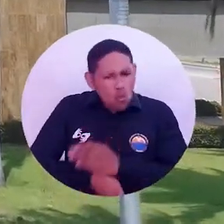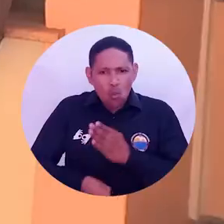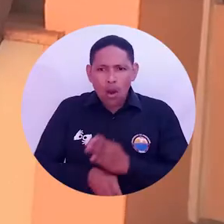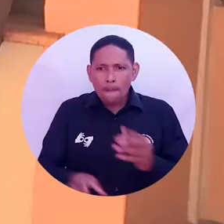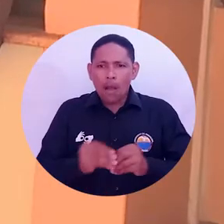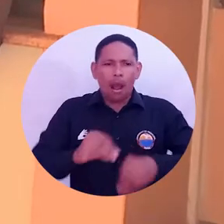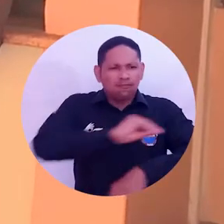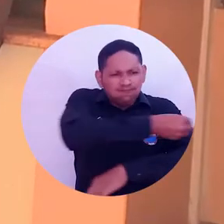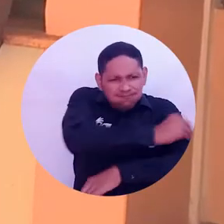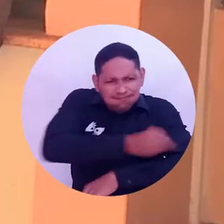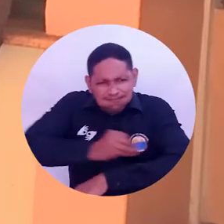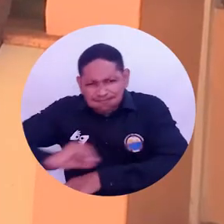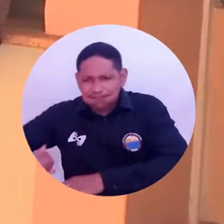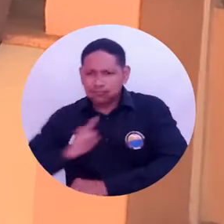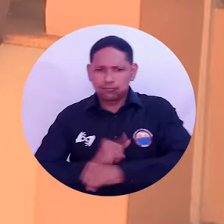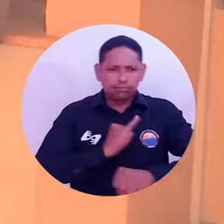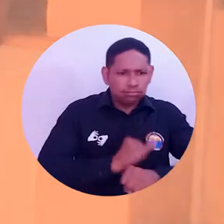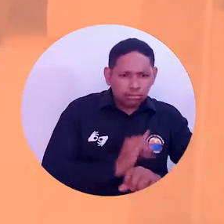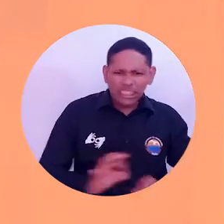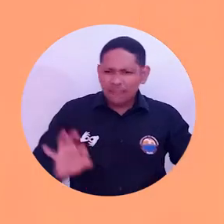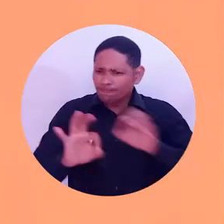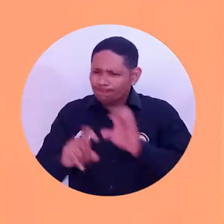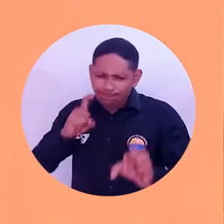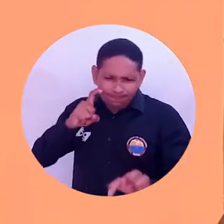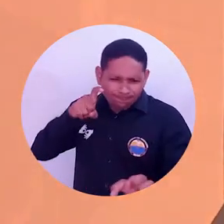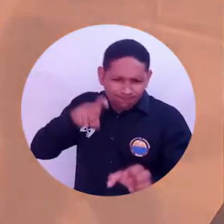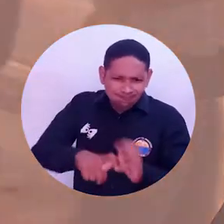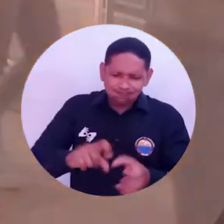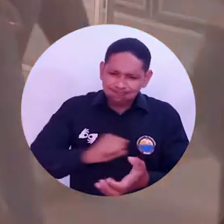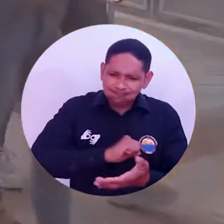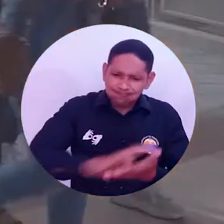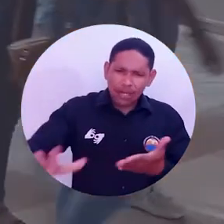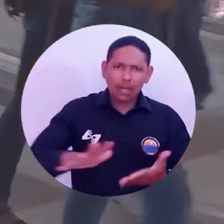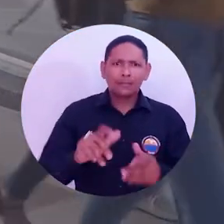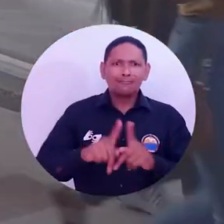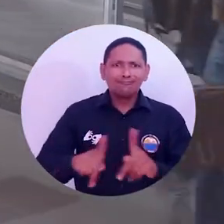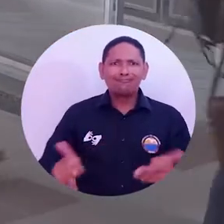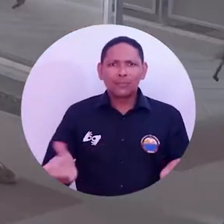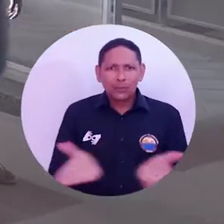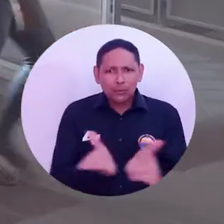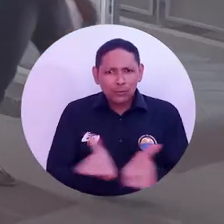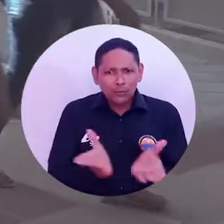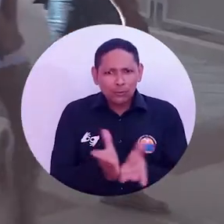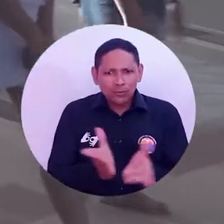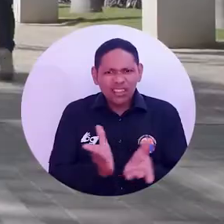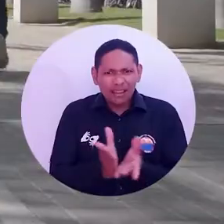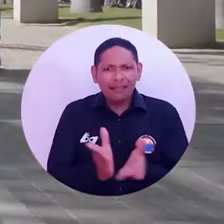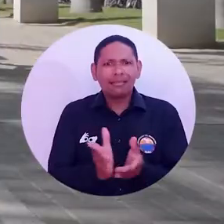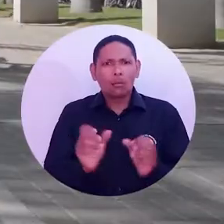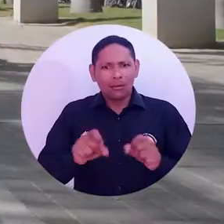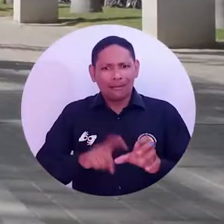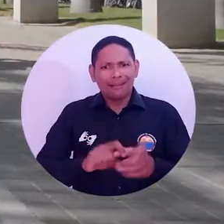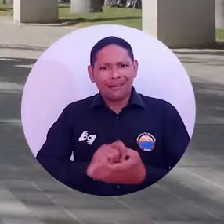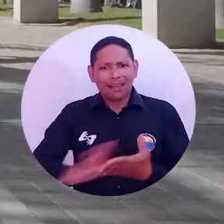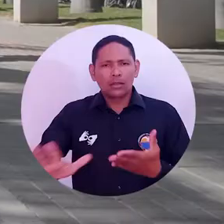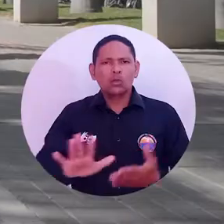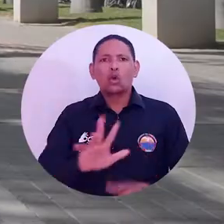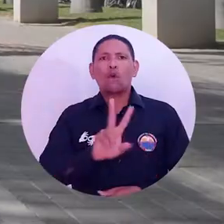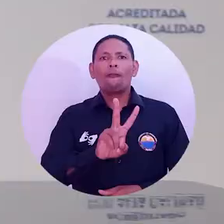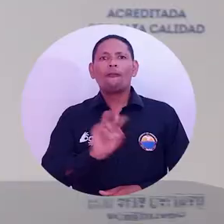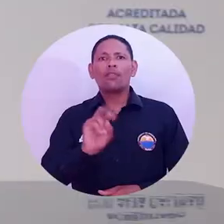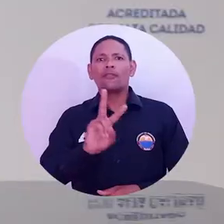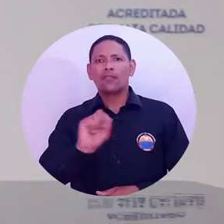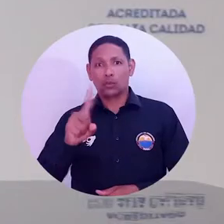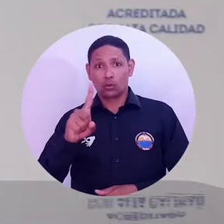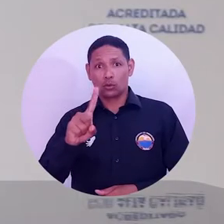gestión institucional por lograr la matrícula cero para la comunidad estudiantil para el periodo 2021-1 que se encuentra en